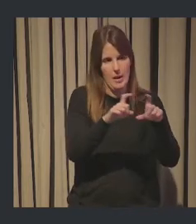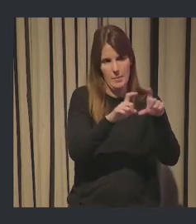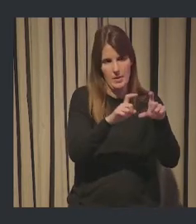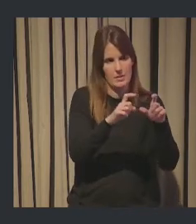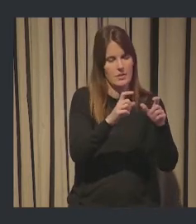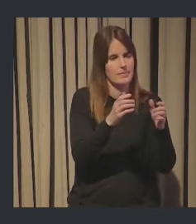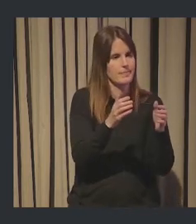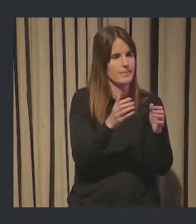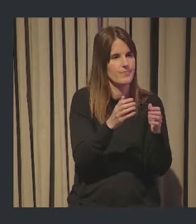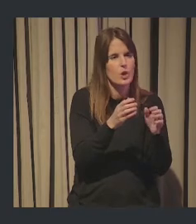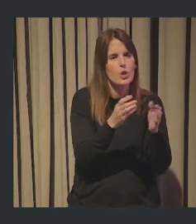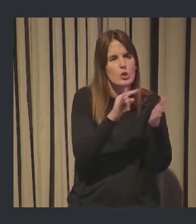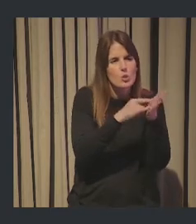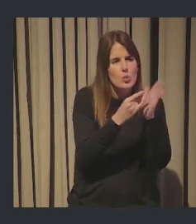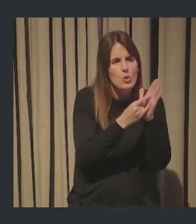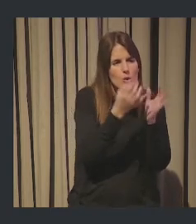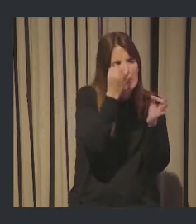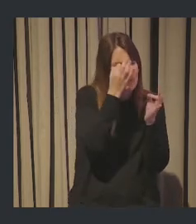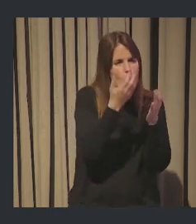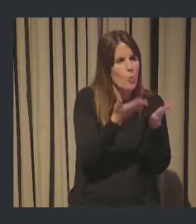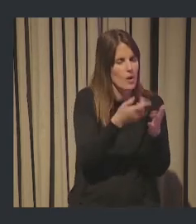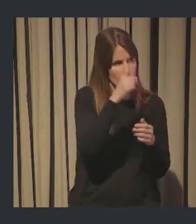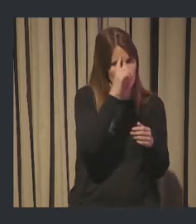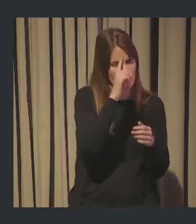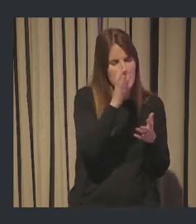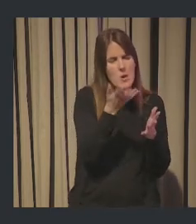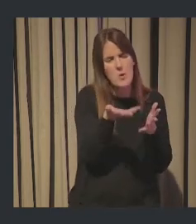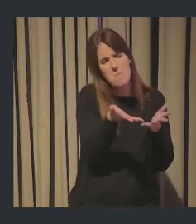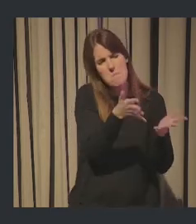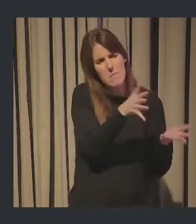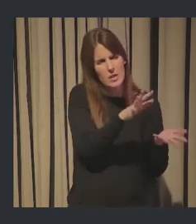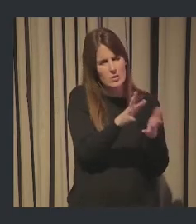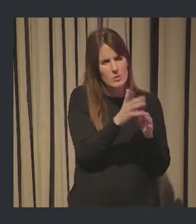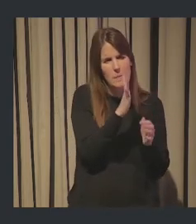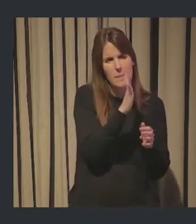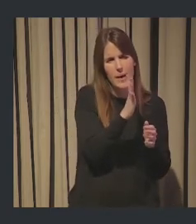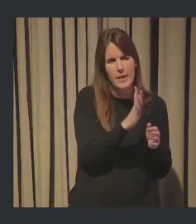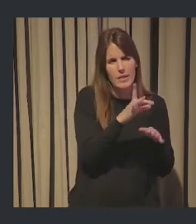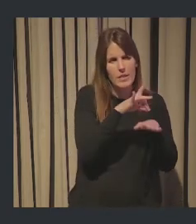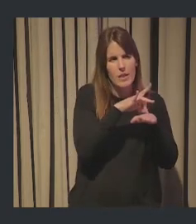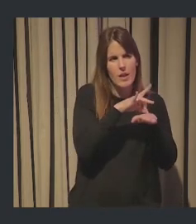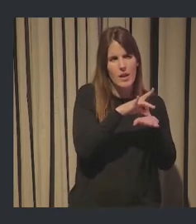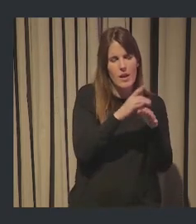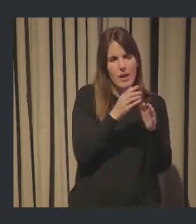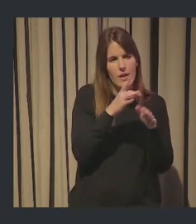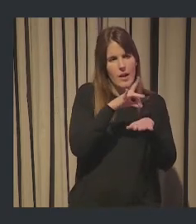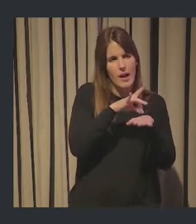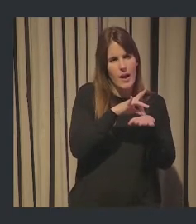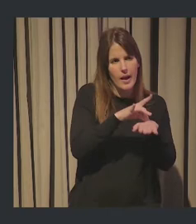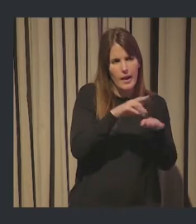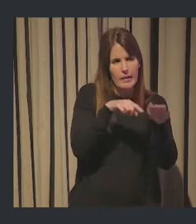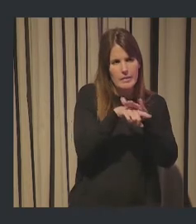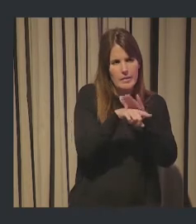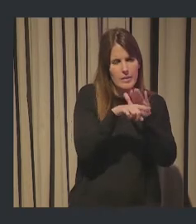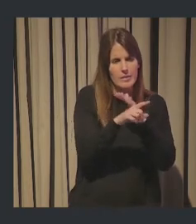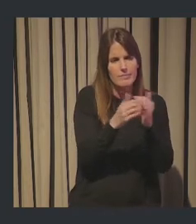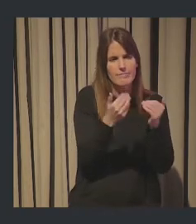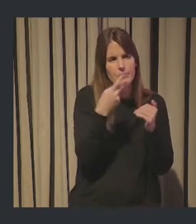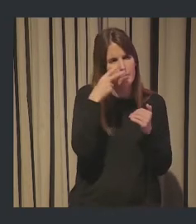no sepa de la solución concreta, pero sí le han comentado que existe algún tipo de agente que está trabajando en un tema que le preocupa.